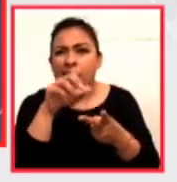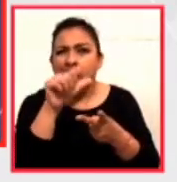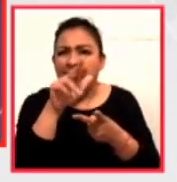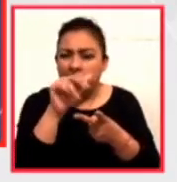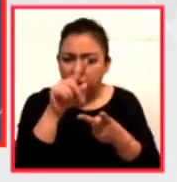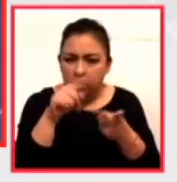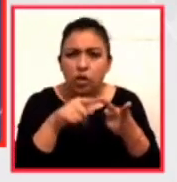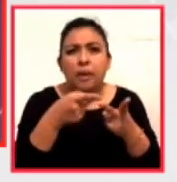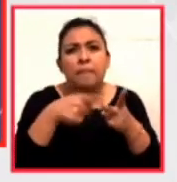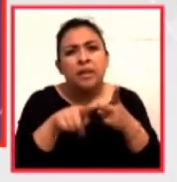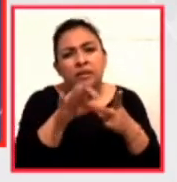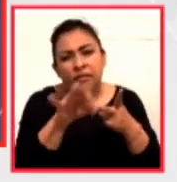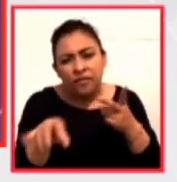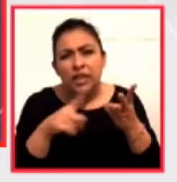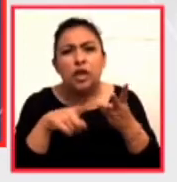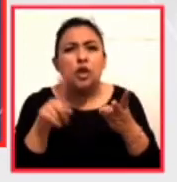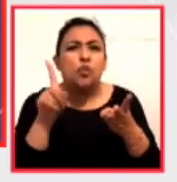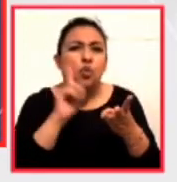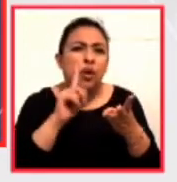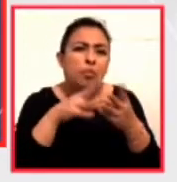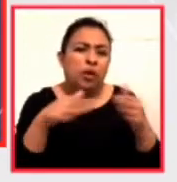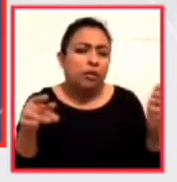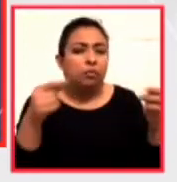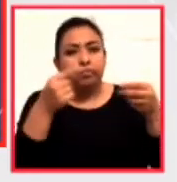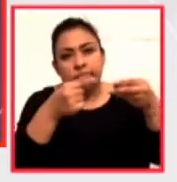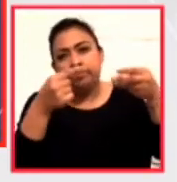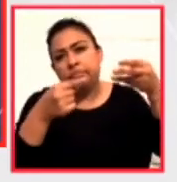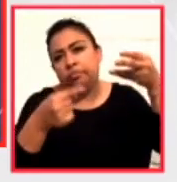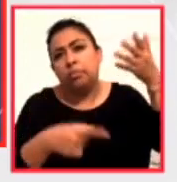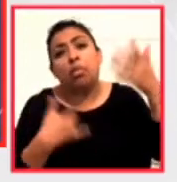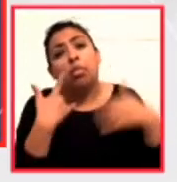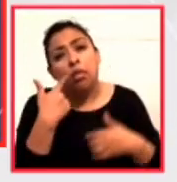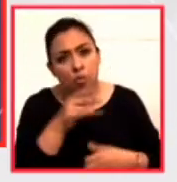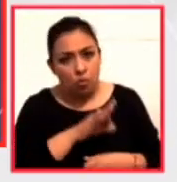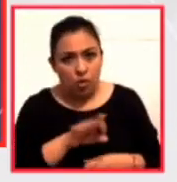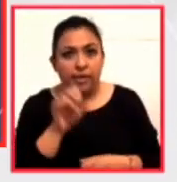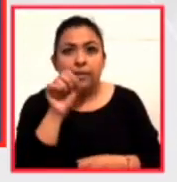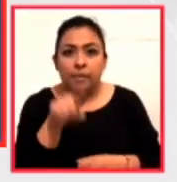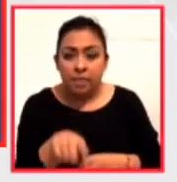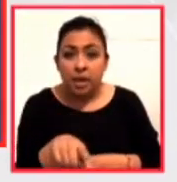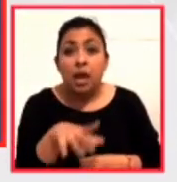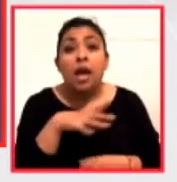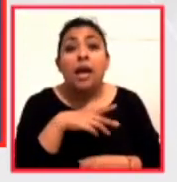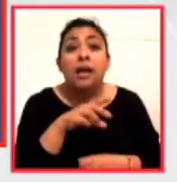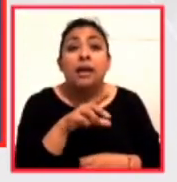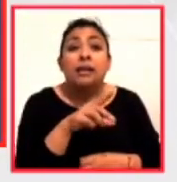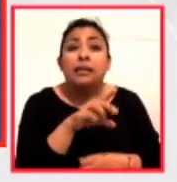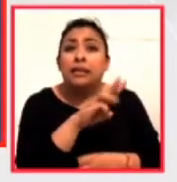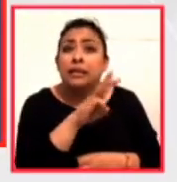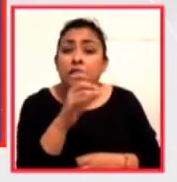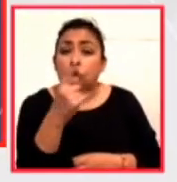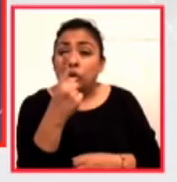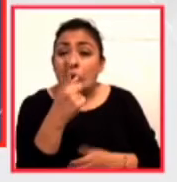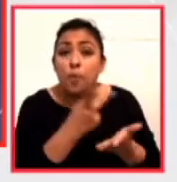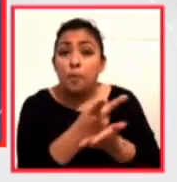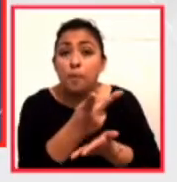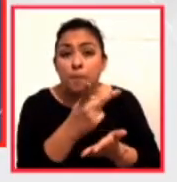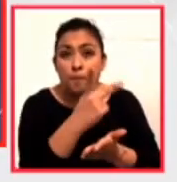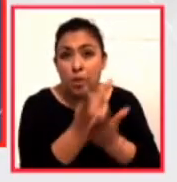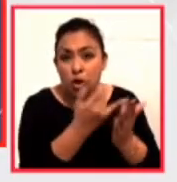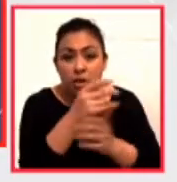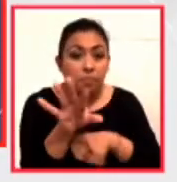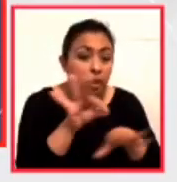La Mujer del Puerto en Fin Un Largo etcétera para que también las disfruten ustedes y 351 proyectos fueron seleccionados después de la